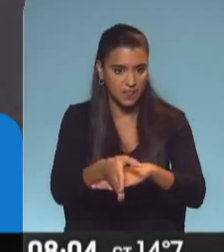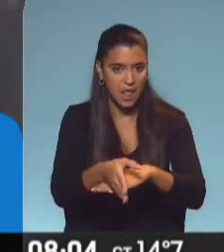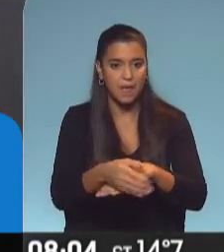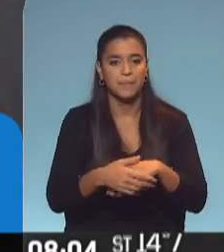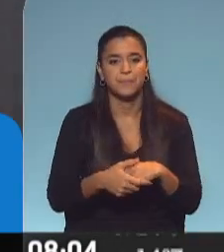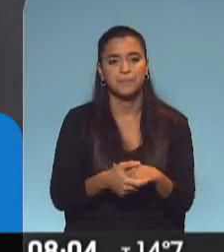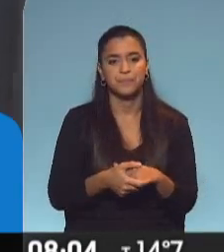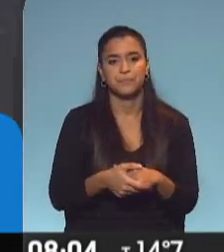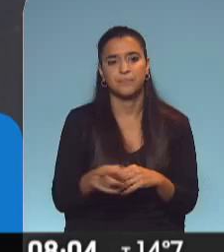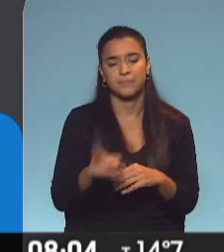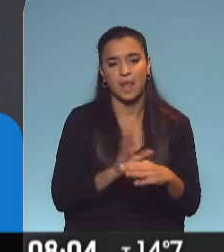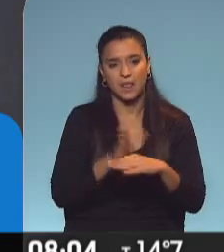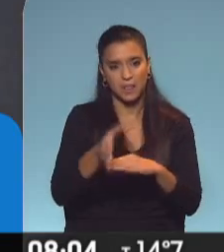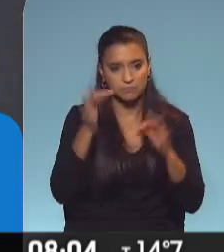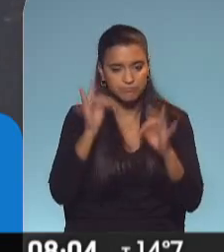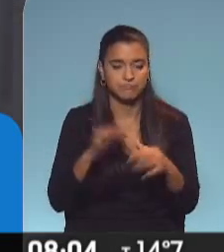al andén.